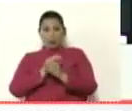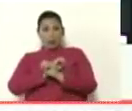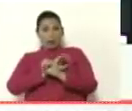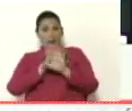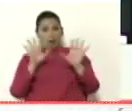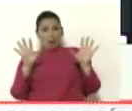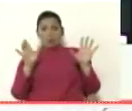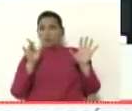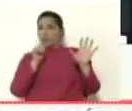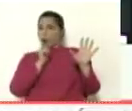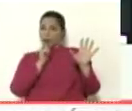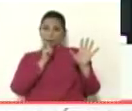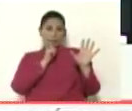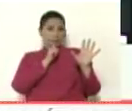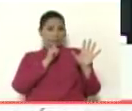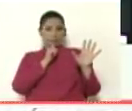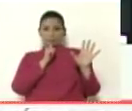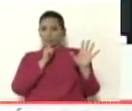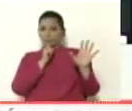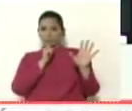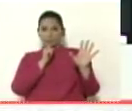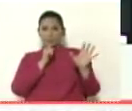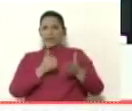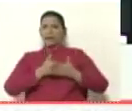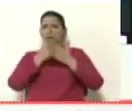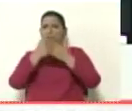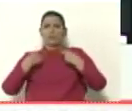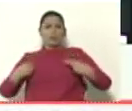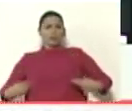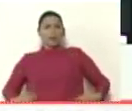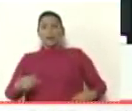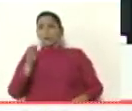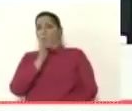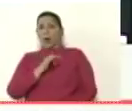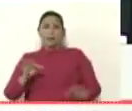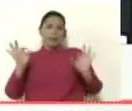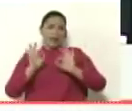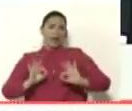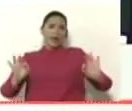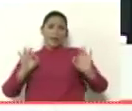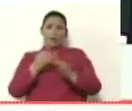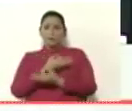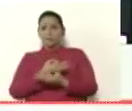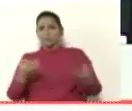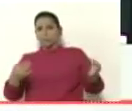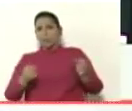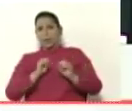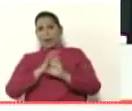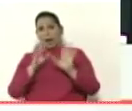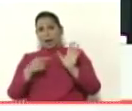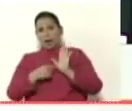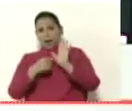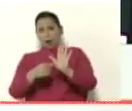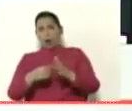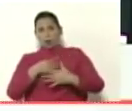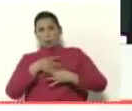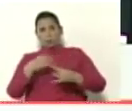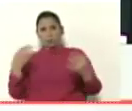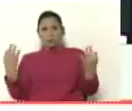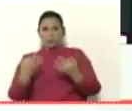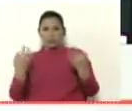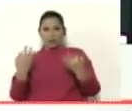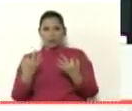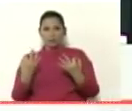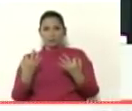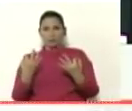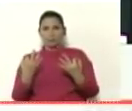ninguna intención de llevar ayuda humanitaria a ningún lado. Queda perfectamente claro que la intención real era